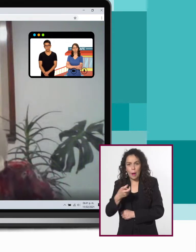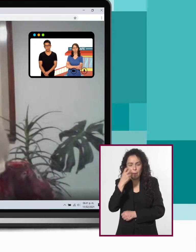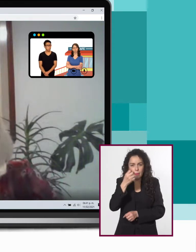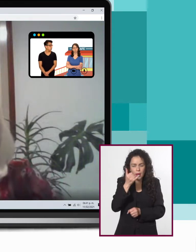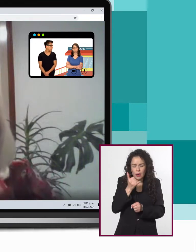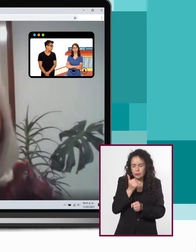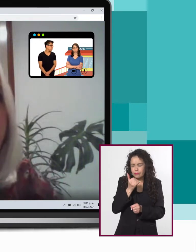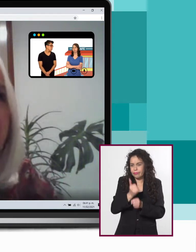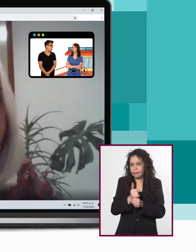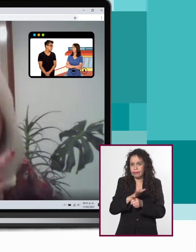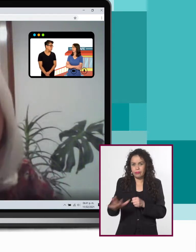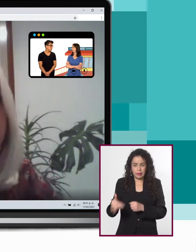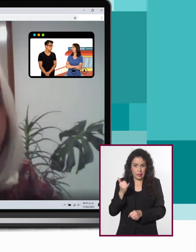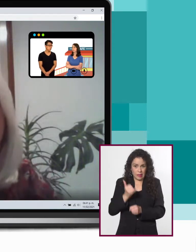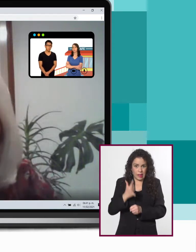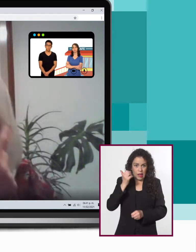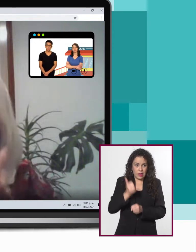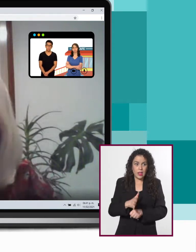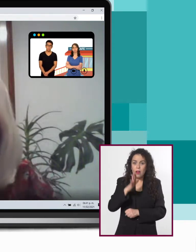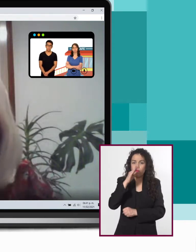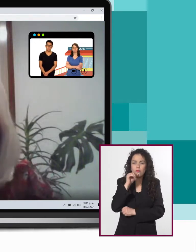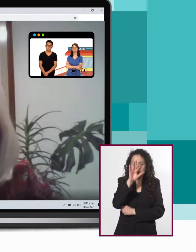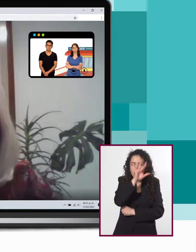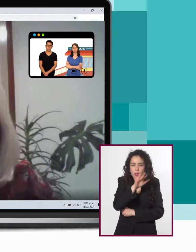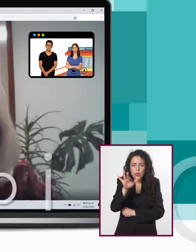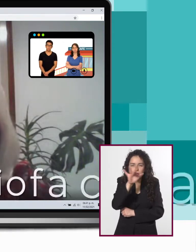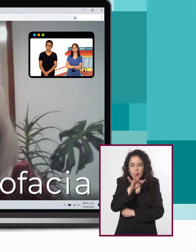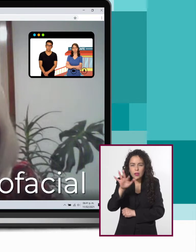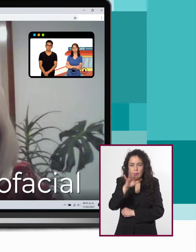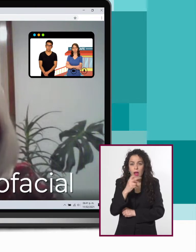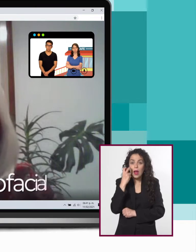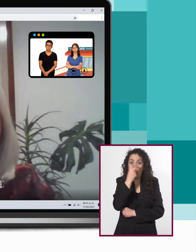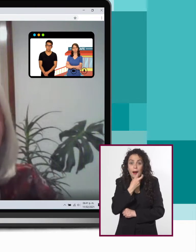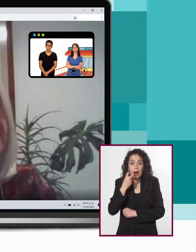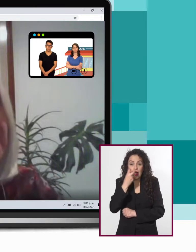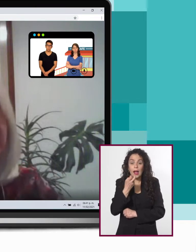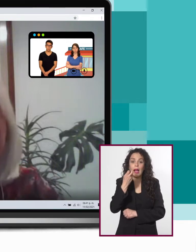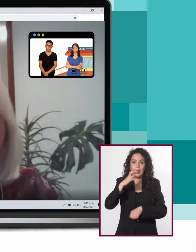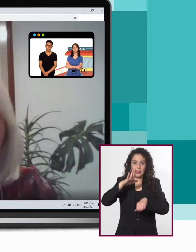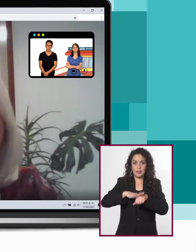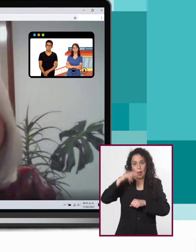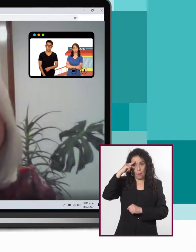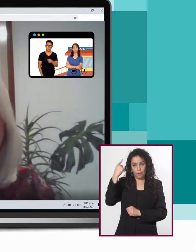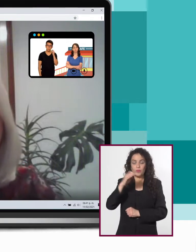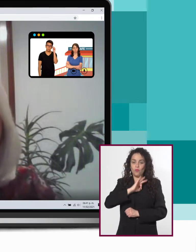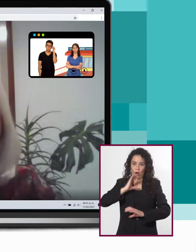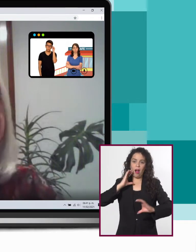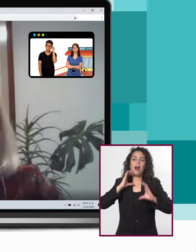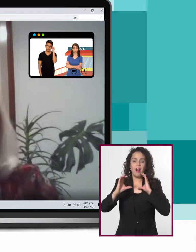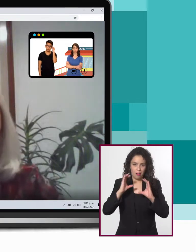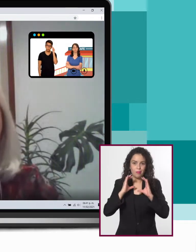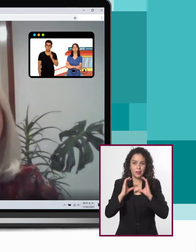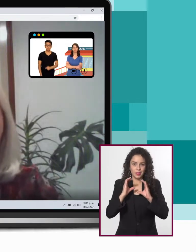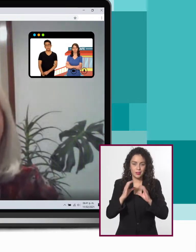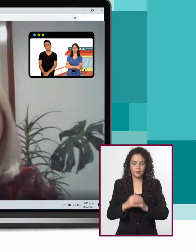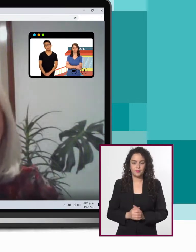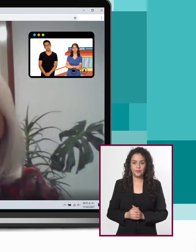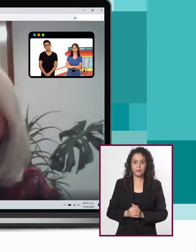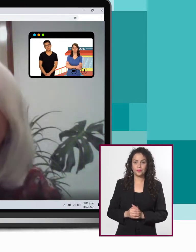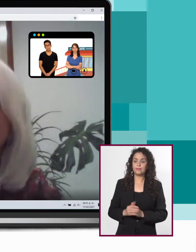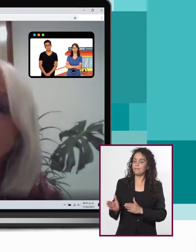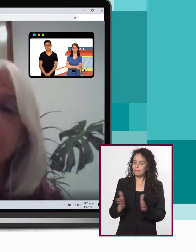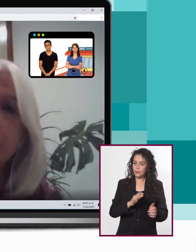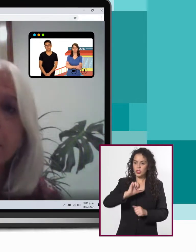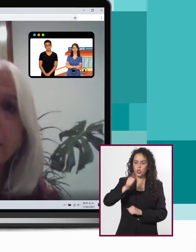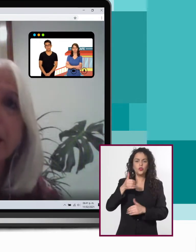fuman, entonces no pueden hacer una correcta lectura labiofacial que eso facilitaría mucho esa comunicación.